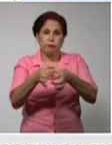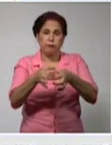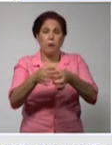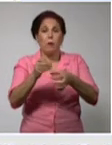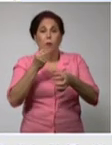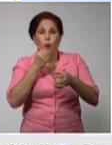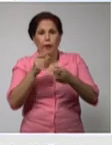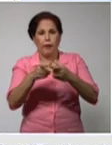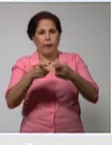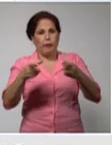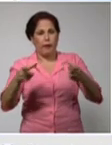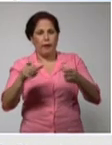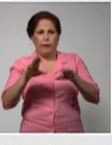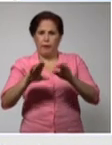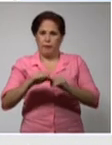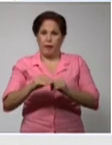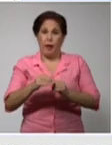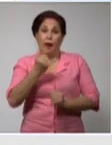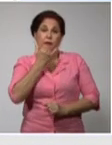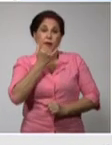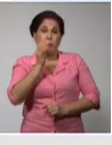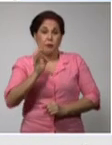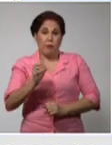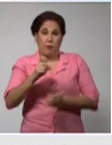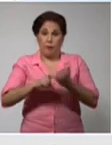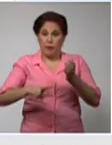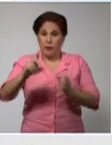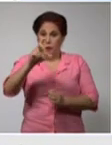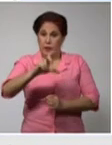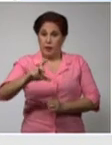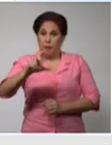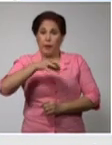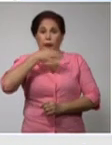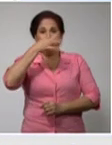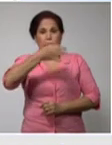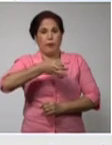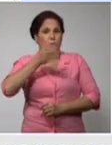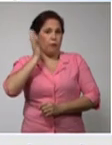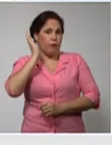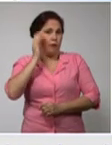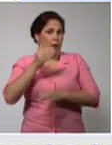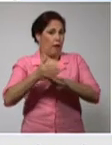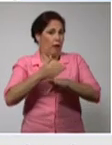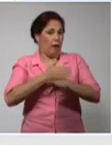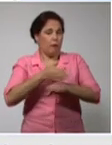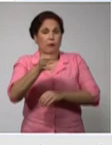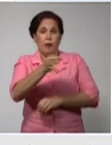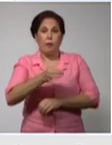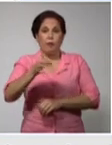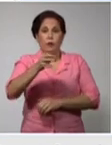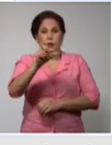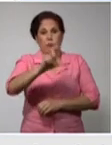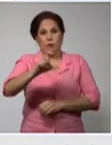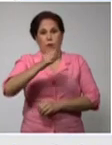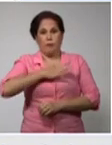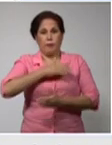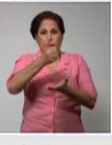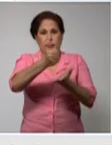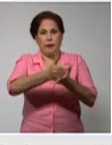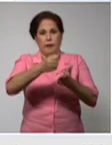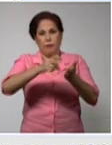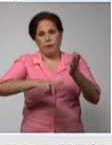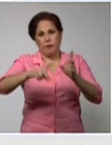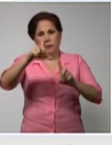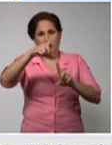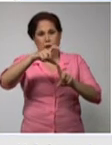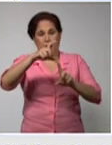Su mayor afectación, como ya lo hemos dicho en esta conferencia, el municipio Camagüey, que es el que tiene una